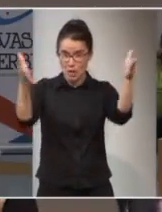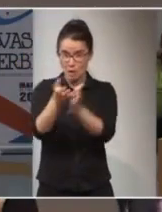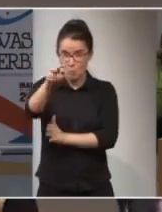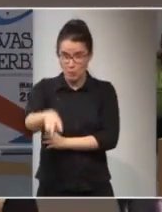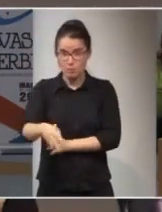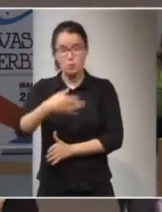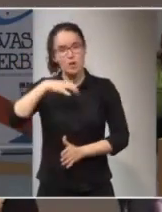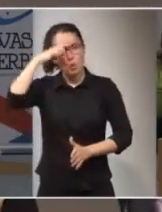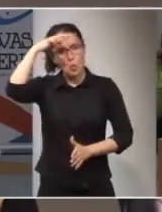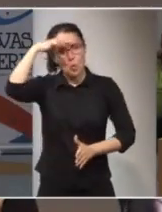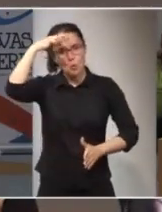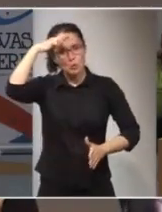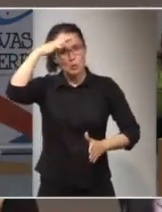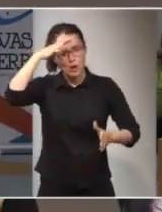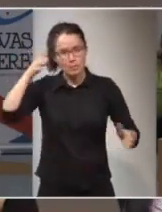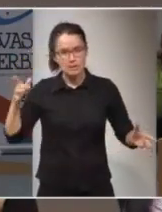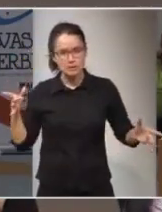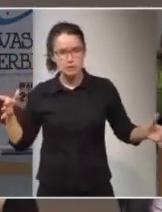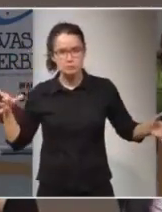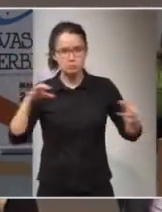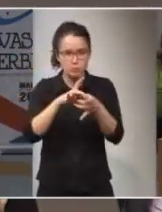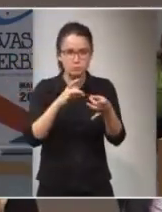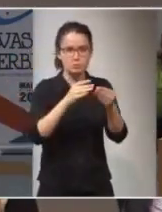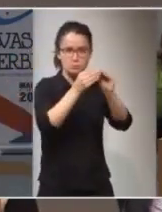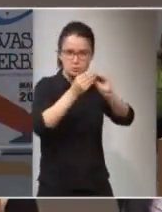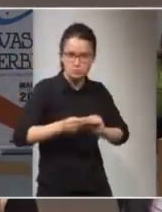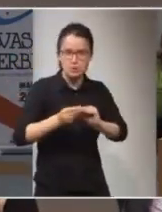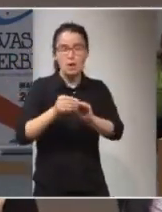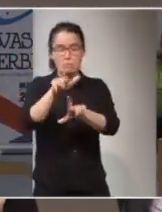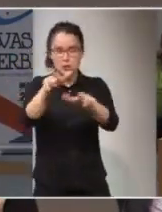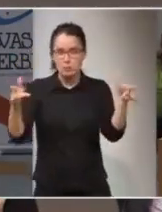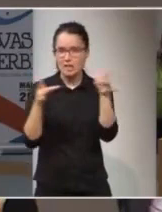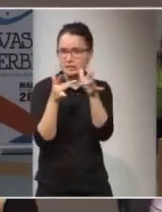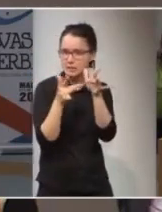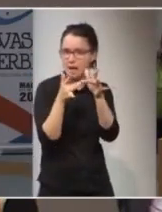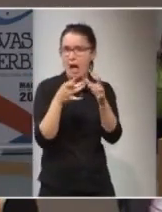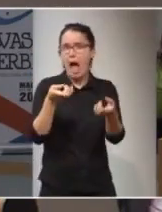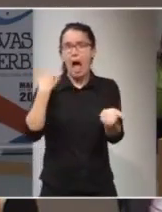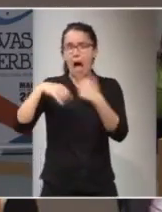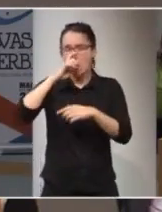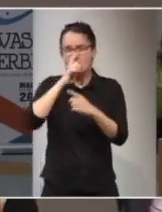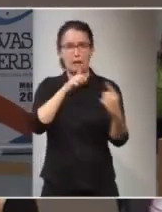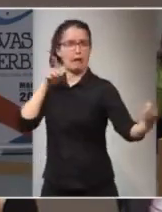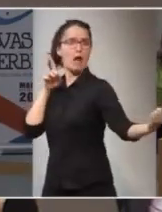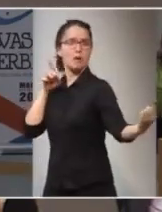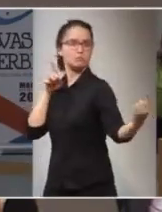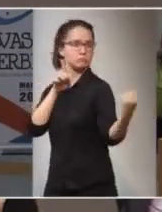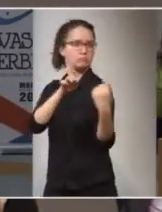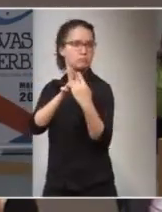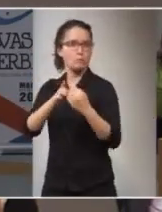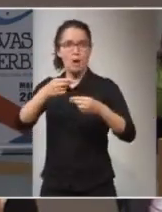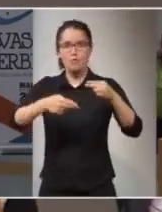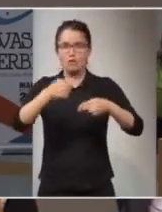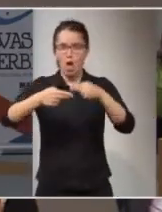va acercando a las culturas, va acercando a las sociedades, va acercando a los seres humanos, va borrando las fronteras en cierto